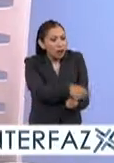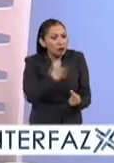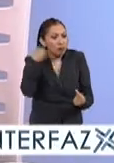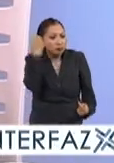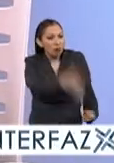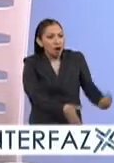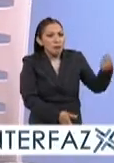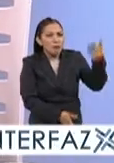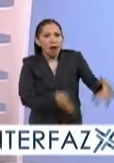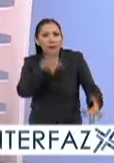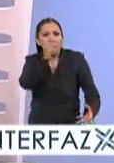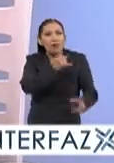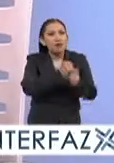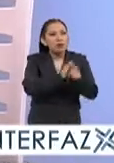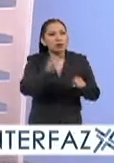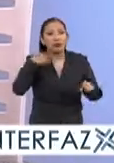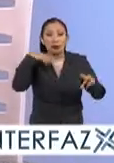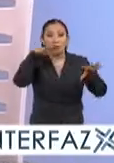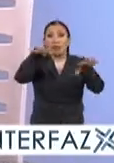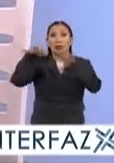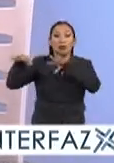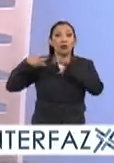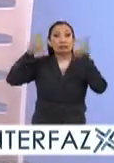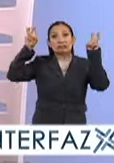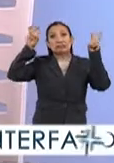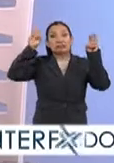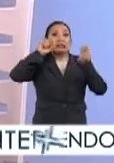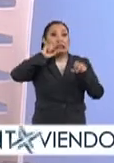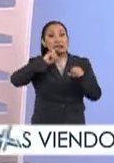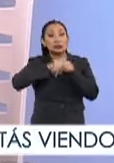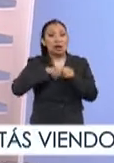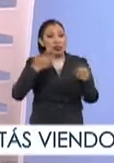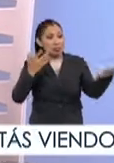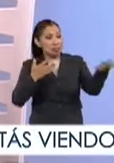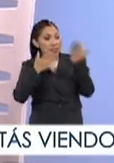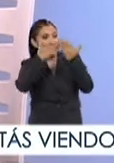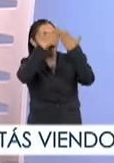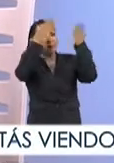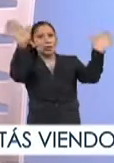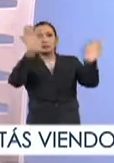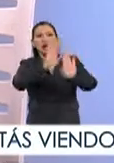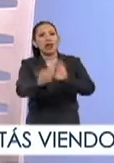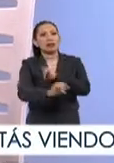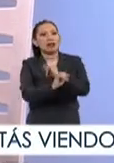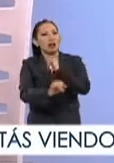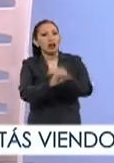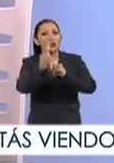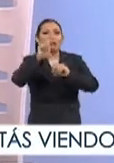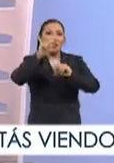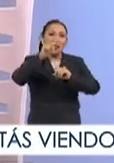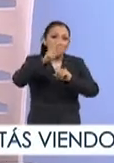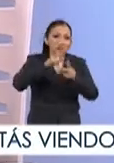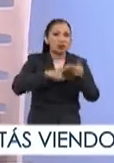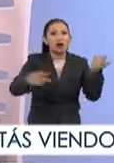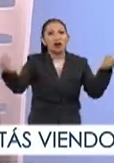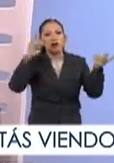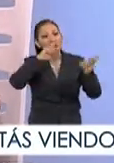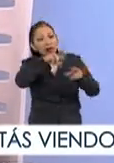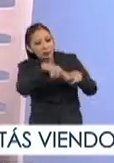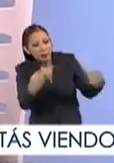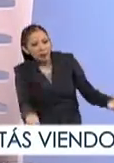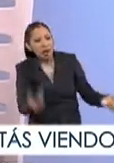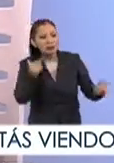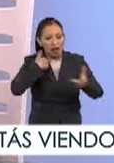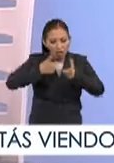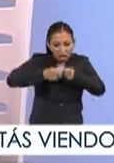bombardeados todo el tiempo con información de carácter y de tipo sexual por la apertura que hay en los medios por la apertura que hay en los